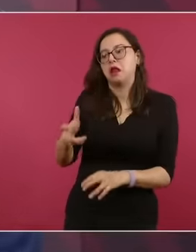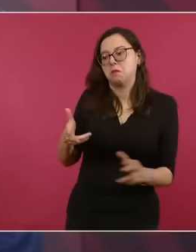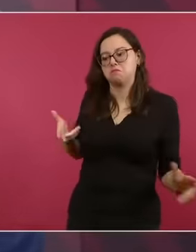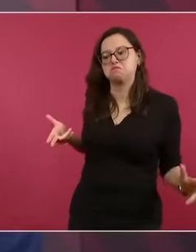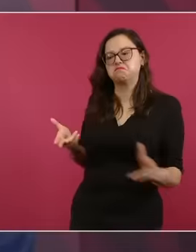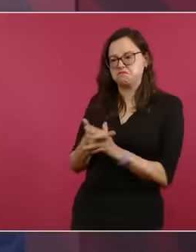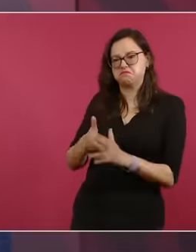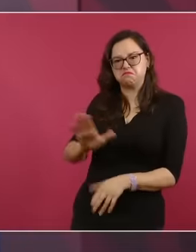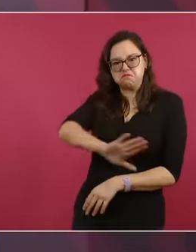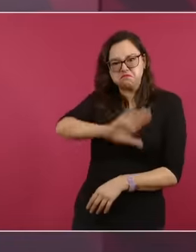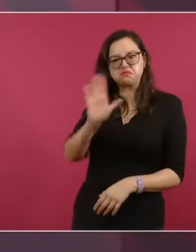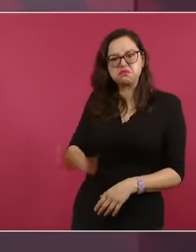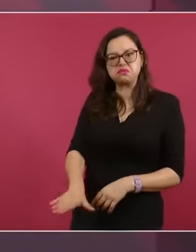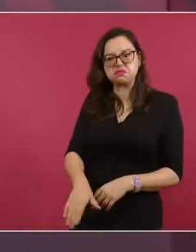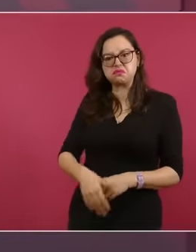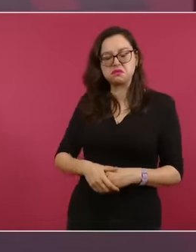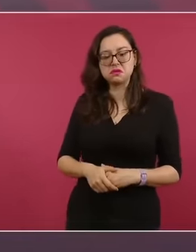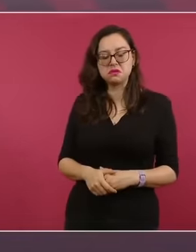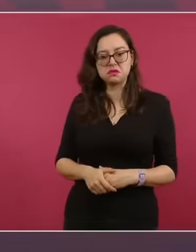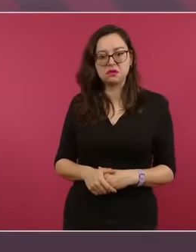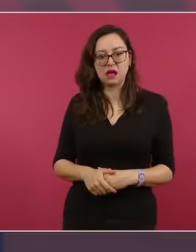para escarmiento,